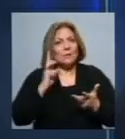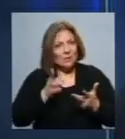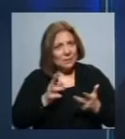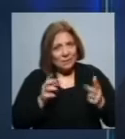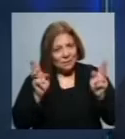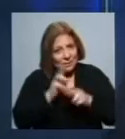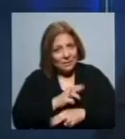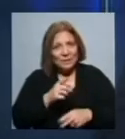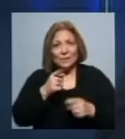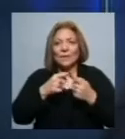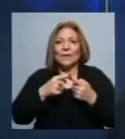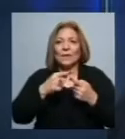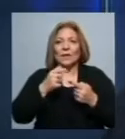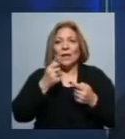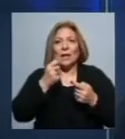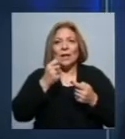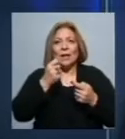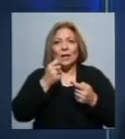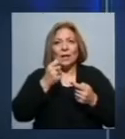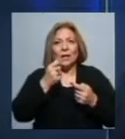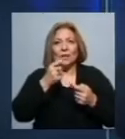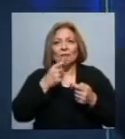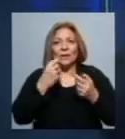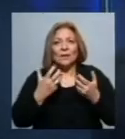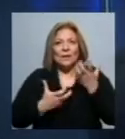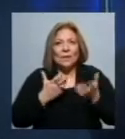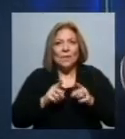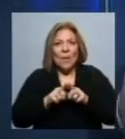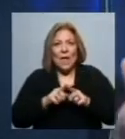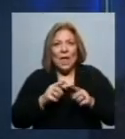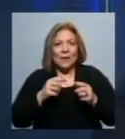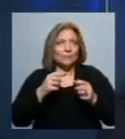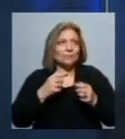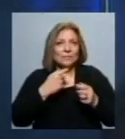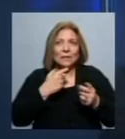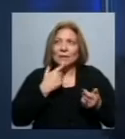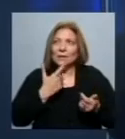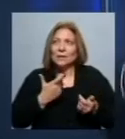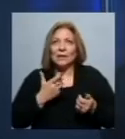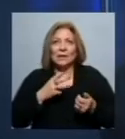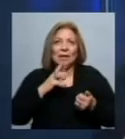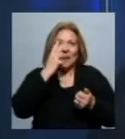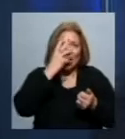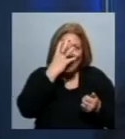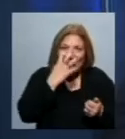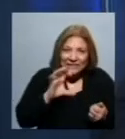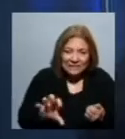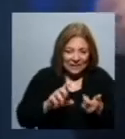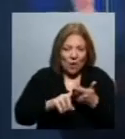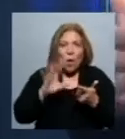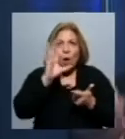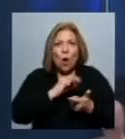con la apología, por ejemplo, de la incitación al odio, por razones raciales o razones de